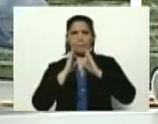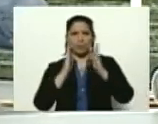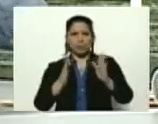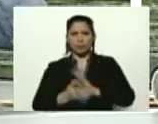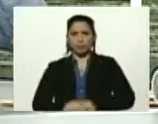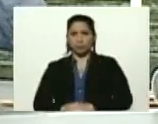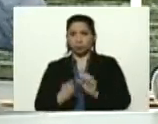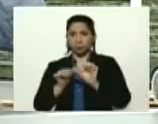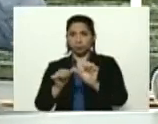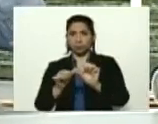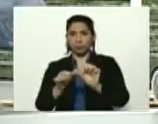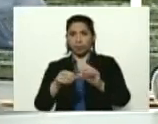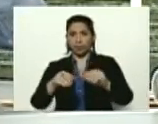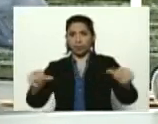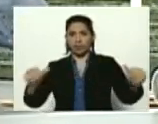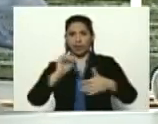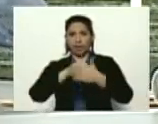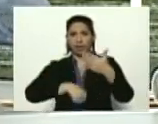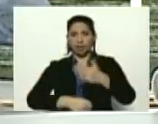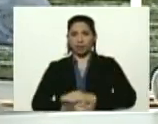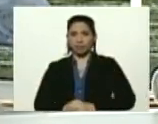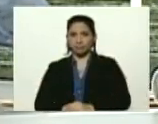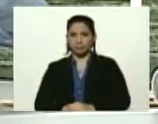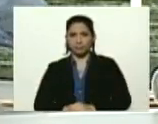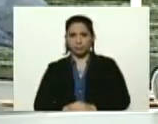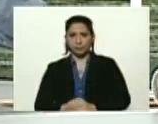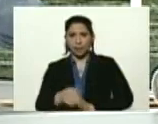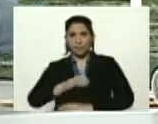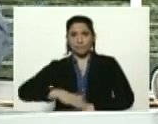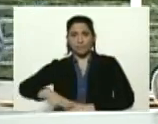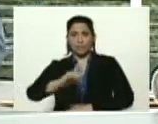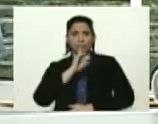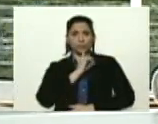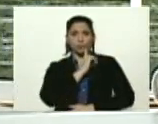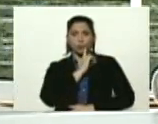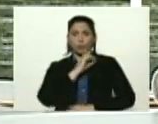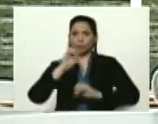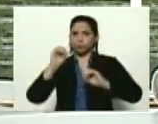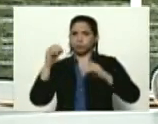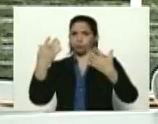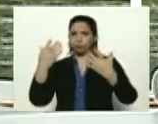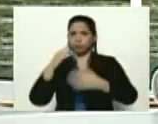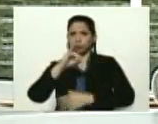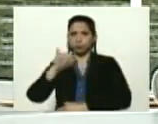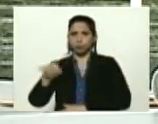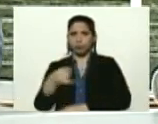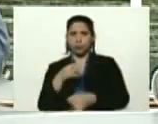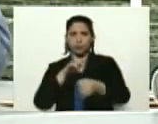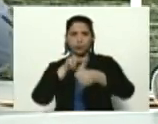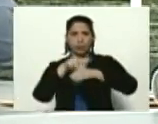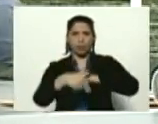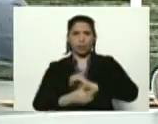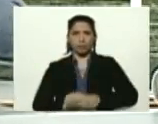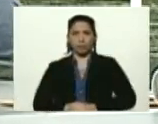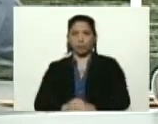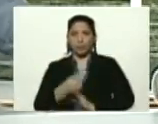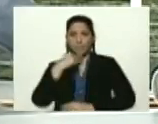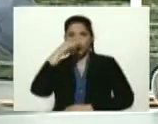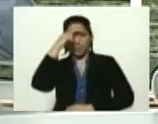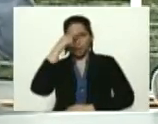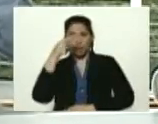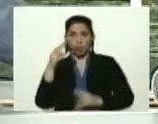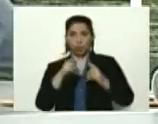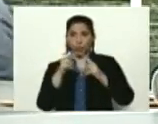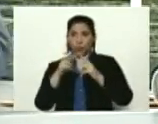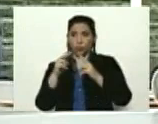allí en tierra de nadie, ¿no? Esa plaza que lleva el nombre glorioso de Jorge Rodríguez Padre, conocida